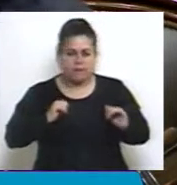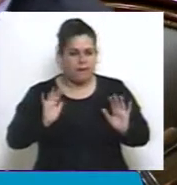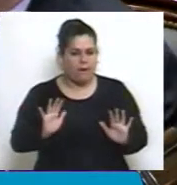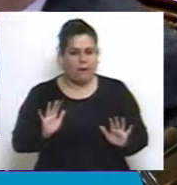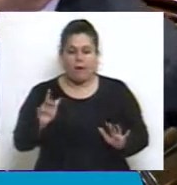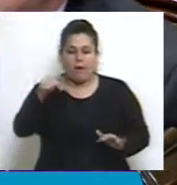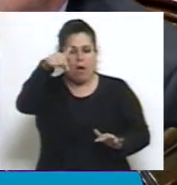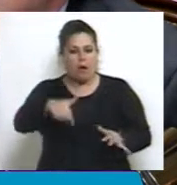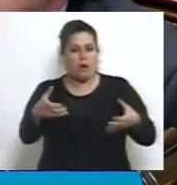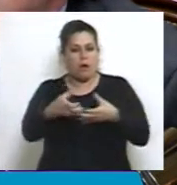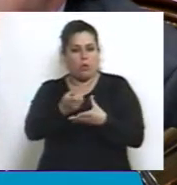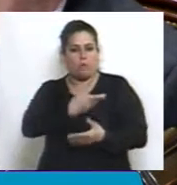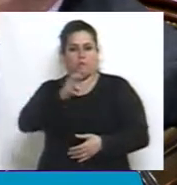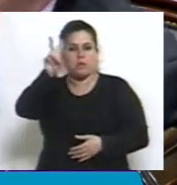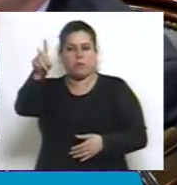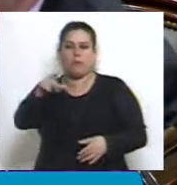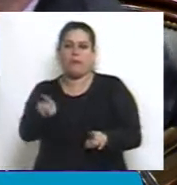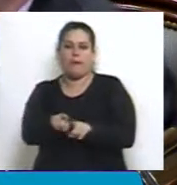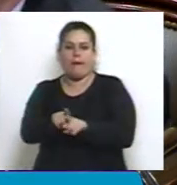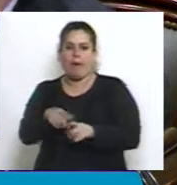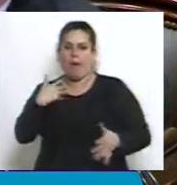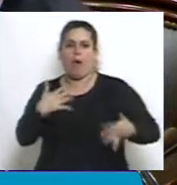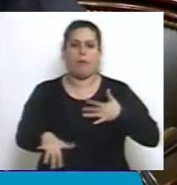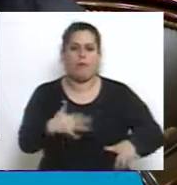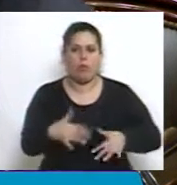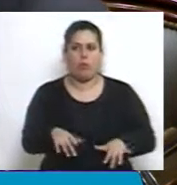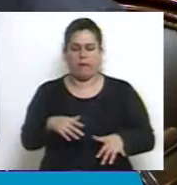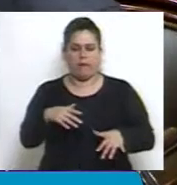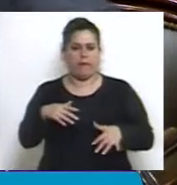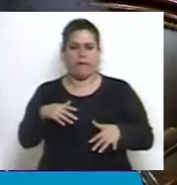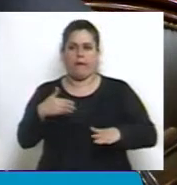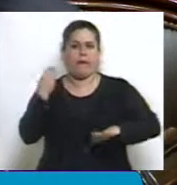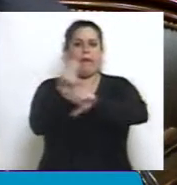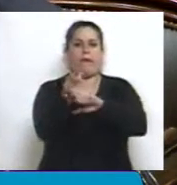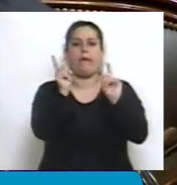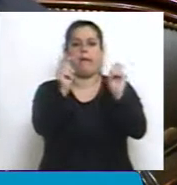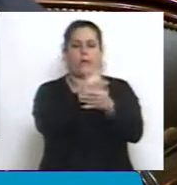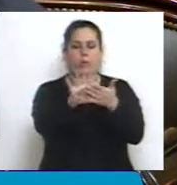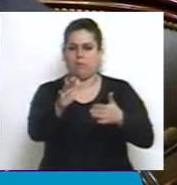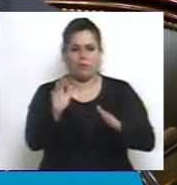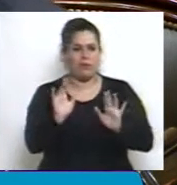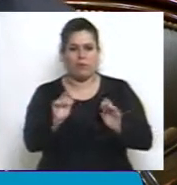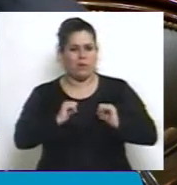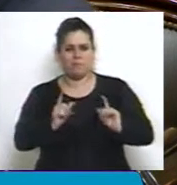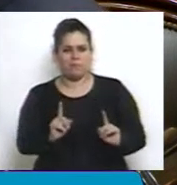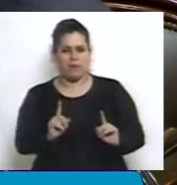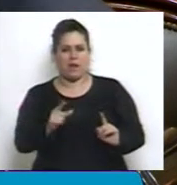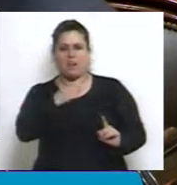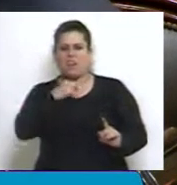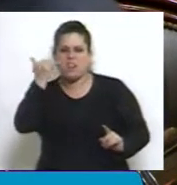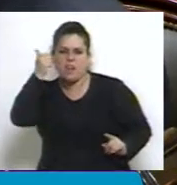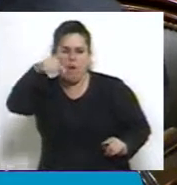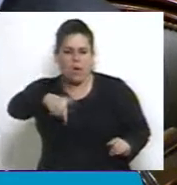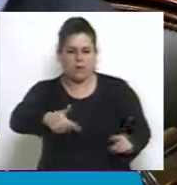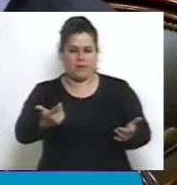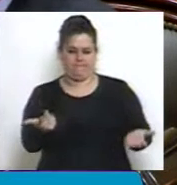anticiparse a la expresión de la voluntad popular que va a elegir el nuevo gobierno. Es